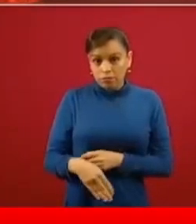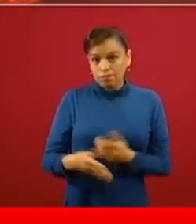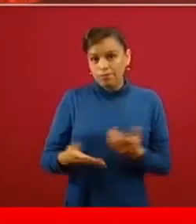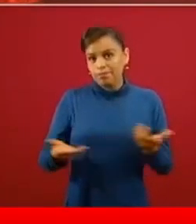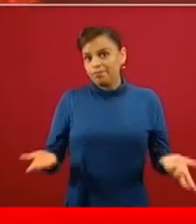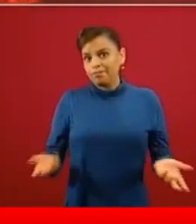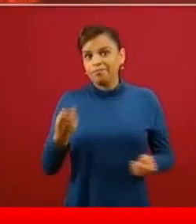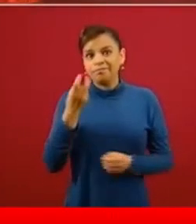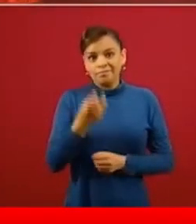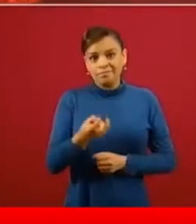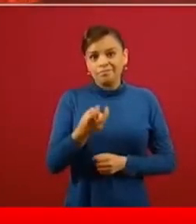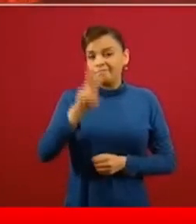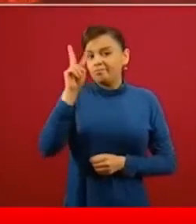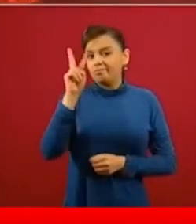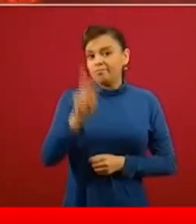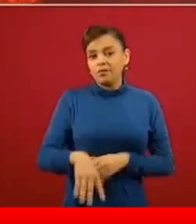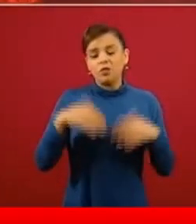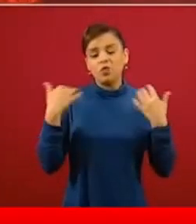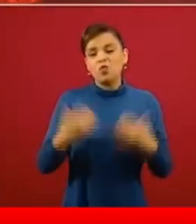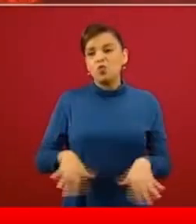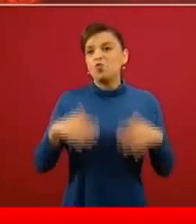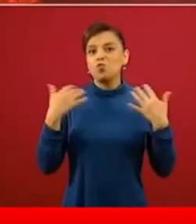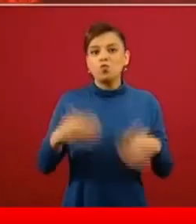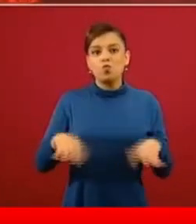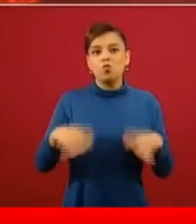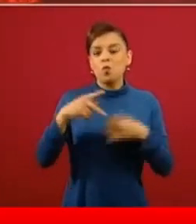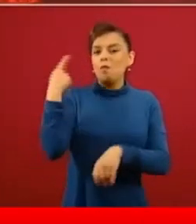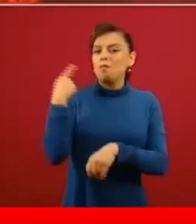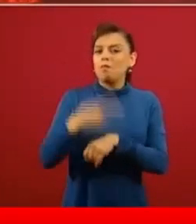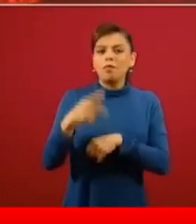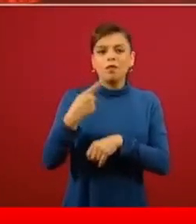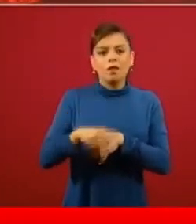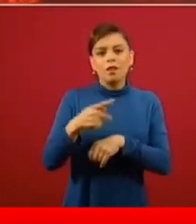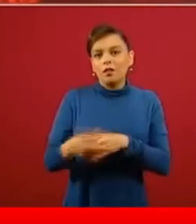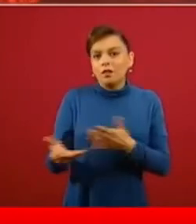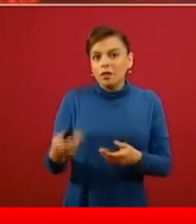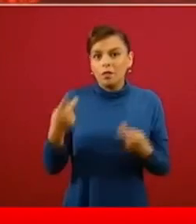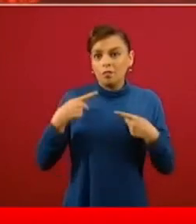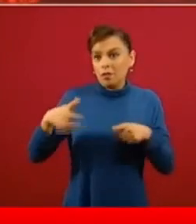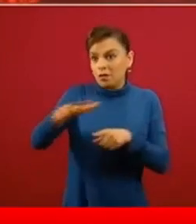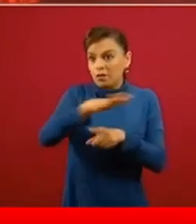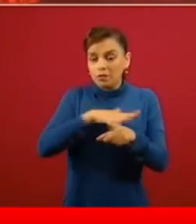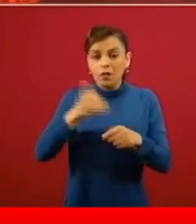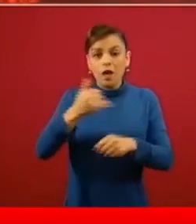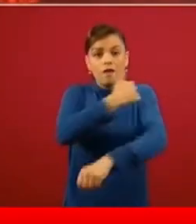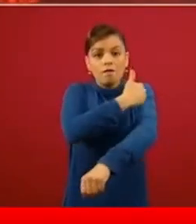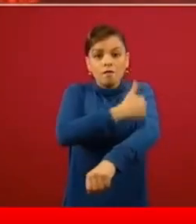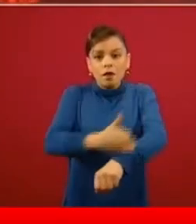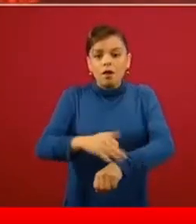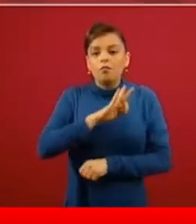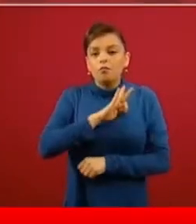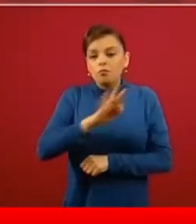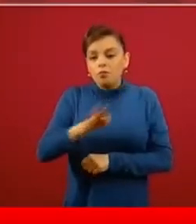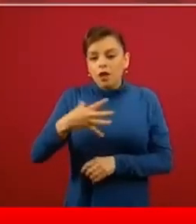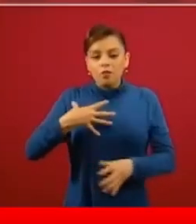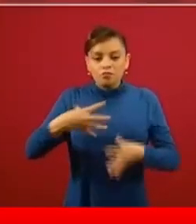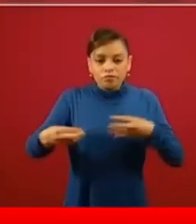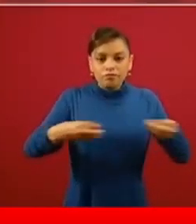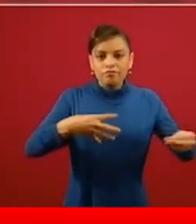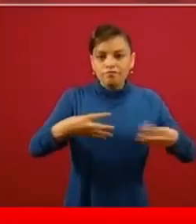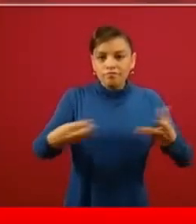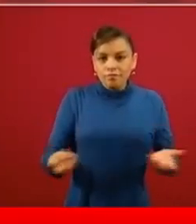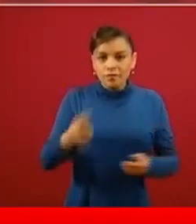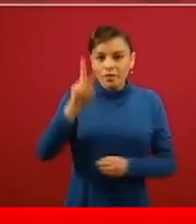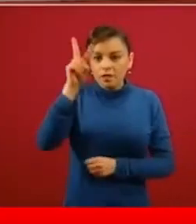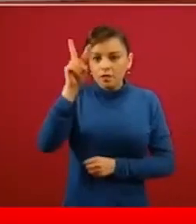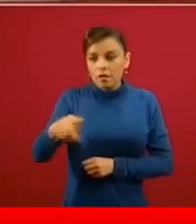eso representa un altísimo riesgo de que las personas familiares se contagien. Les pido por favor, formalmente se